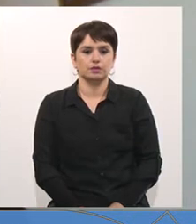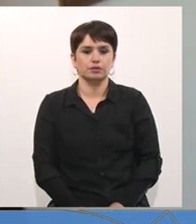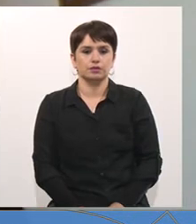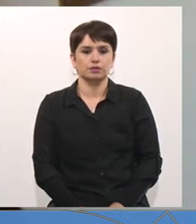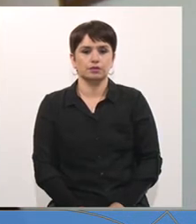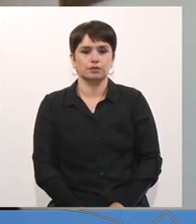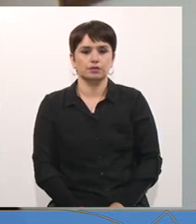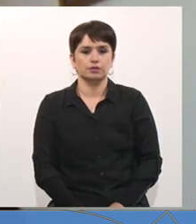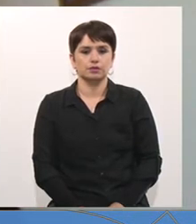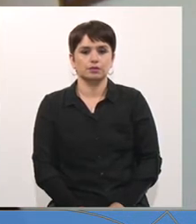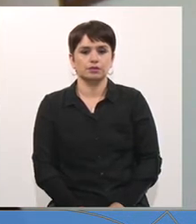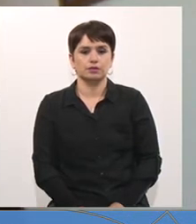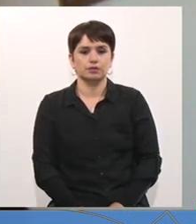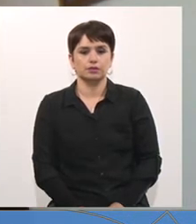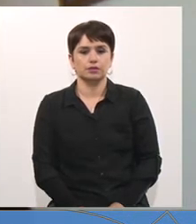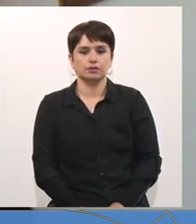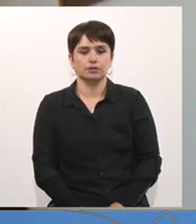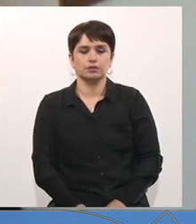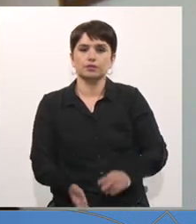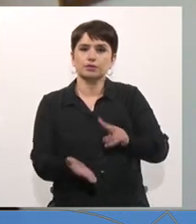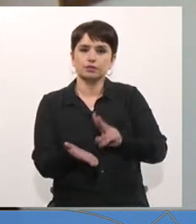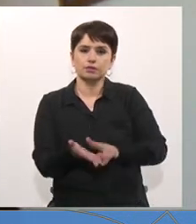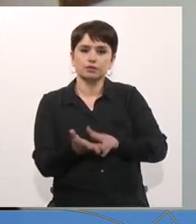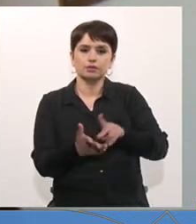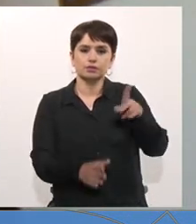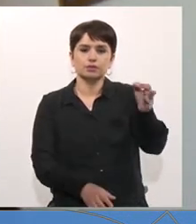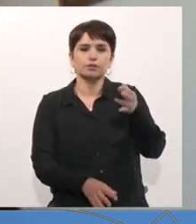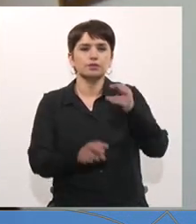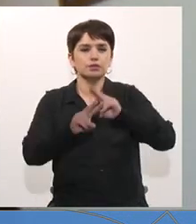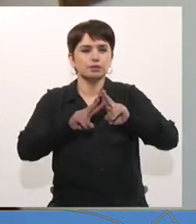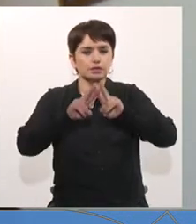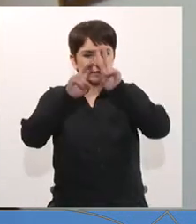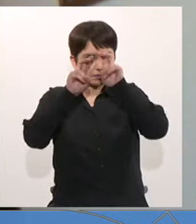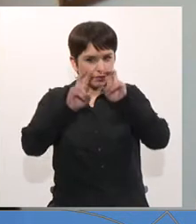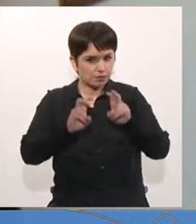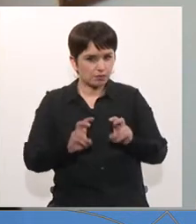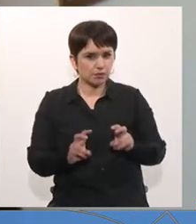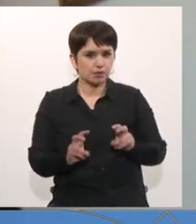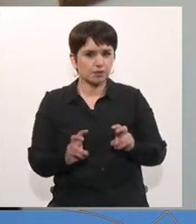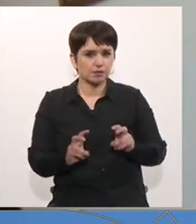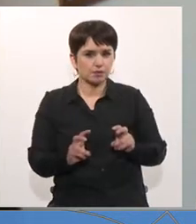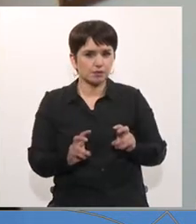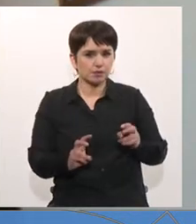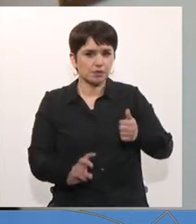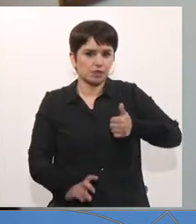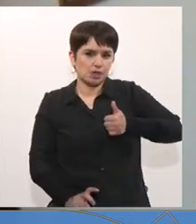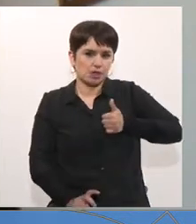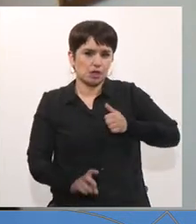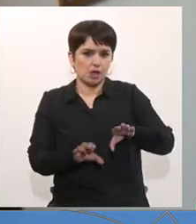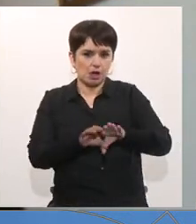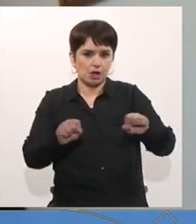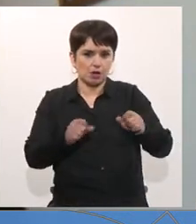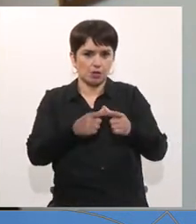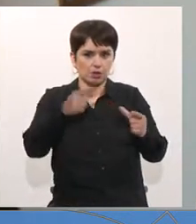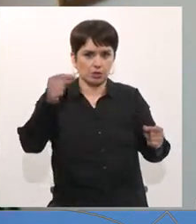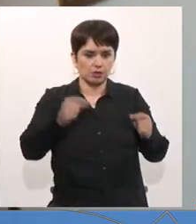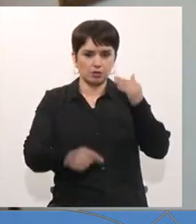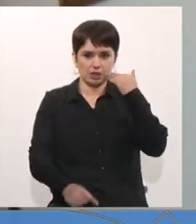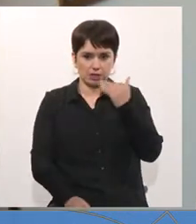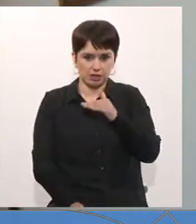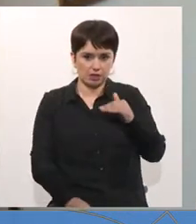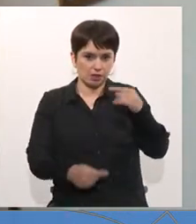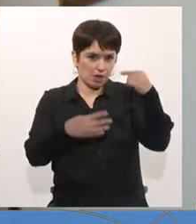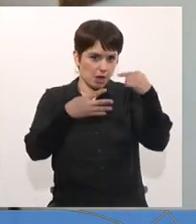La verdad es que se nos planteaba hacer un análisis desde el cumplimiento del Acuerdo Nacional por la Infancia, las